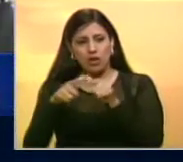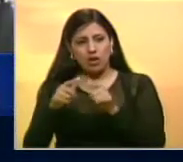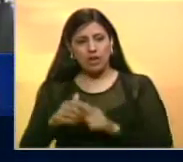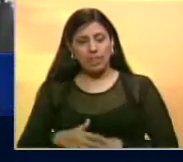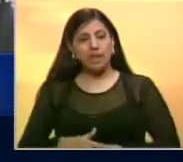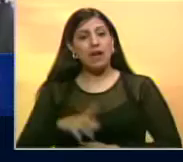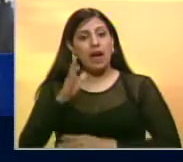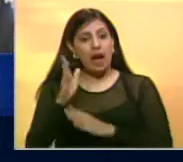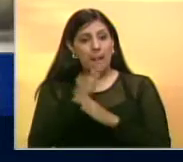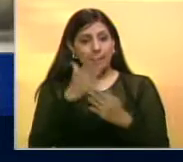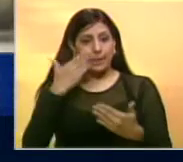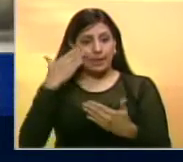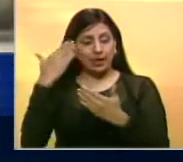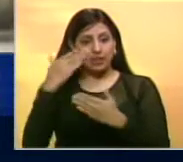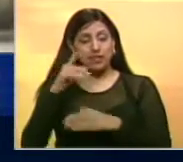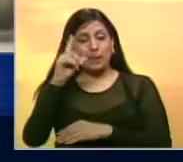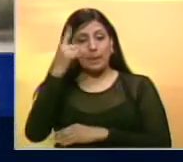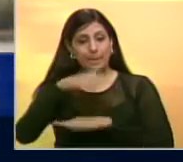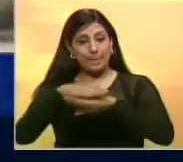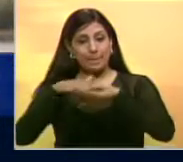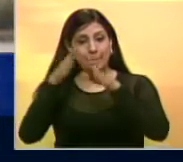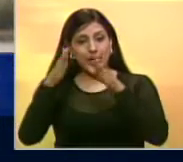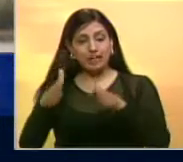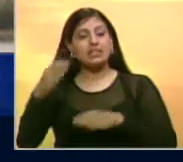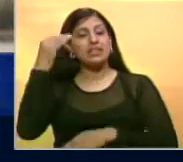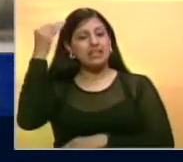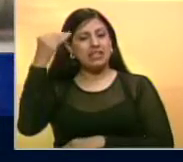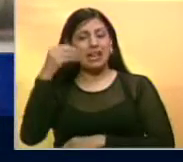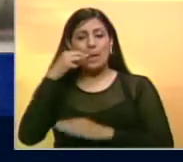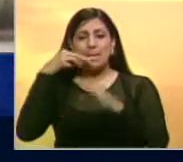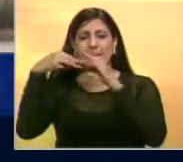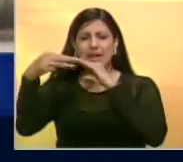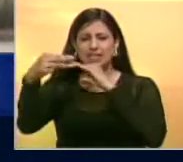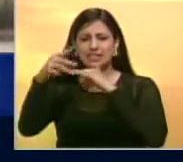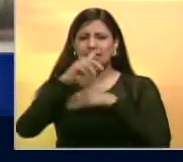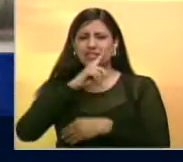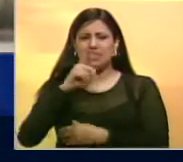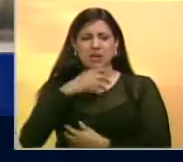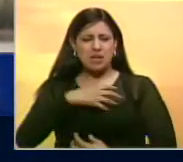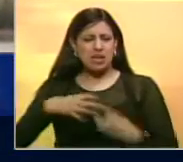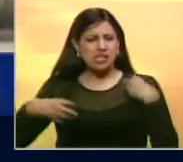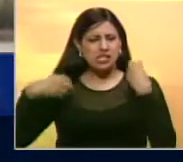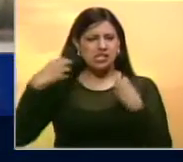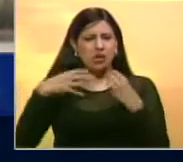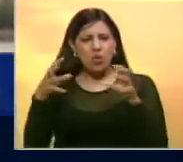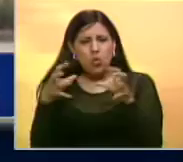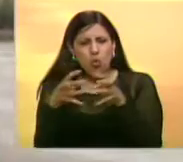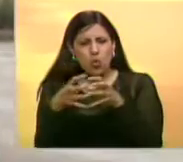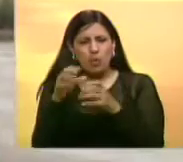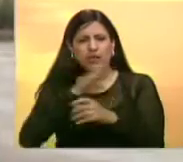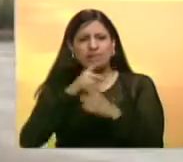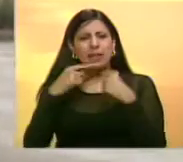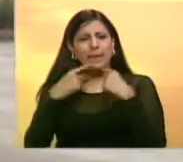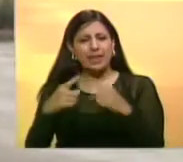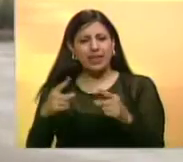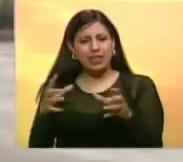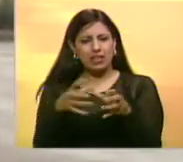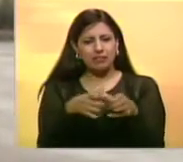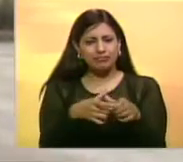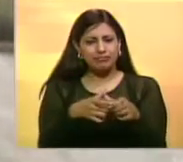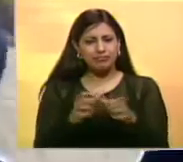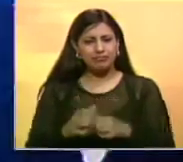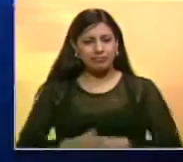Por su parte el primer ministro David Cameron consideró que el mensaje es un gesto desesperado de un grupo que está perdiendo terreno